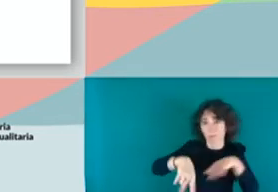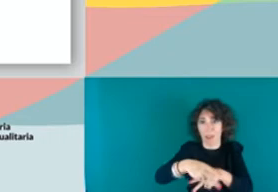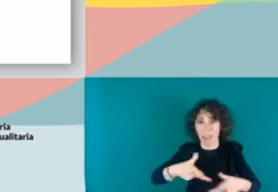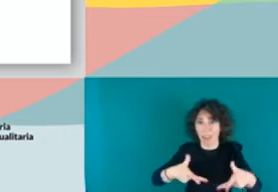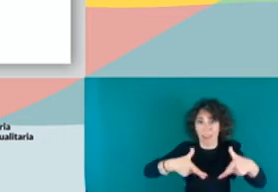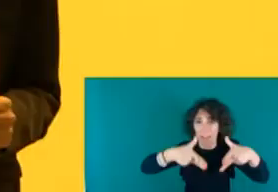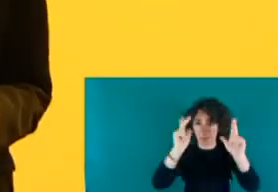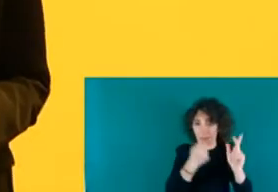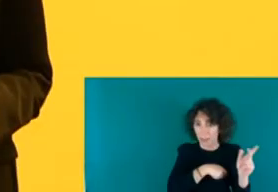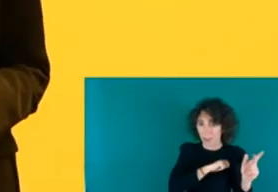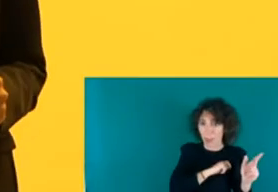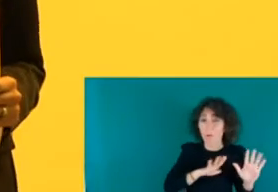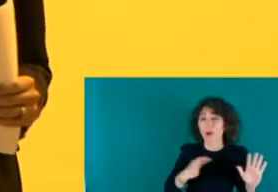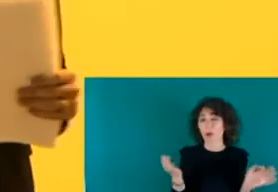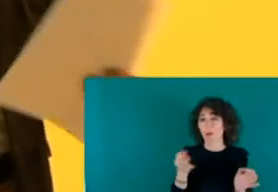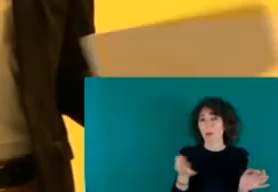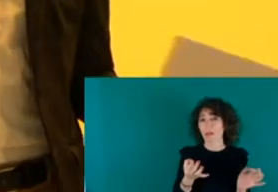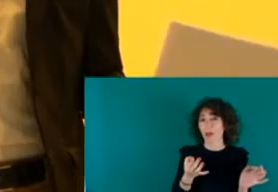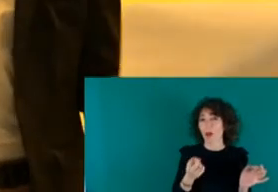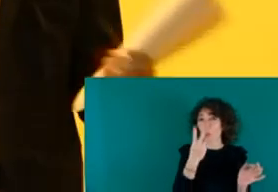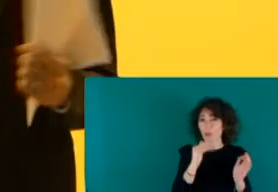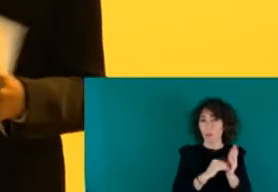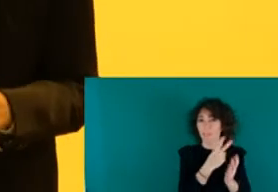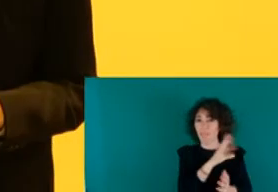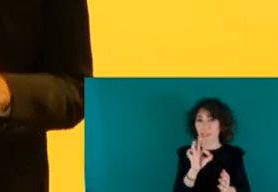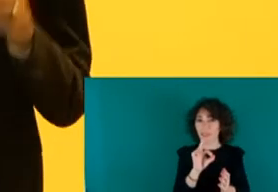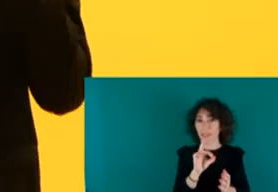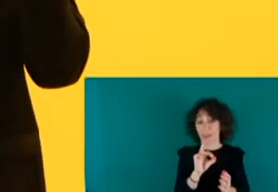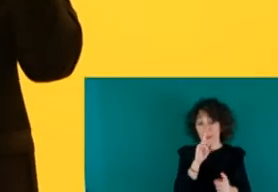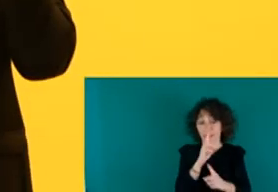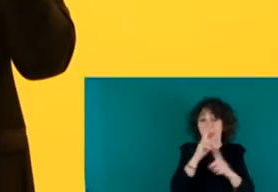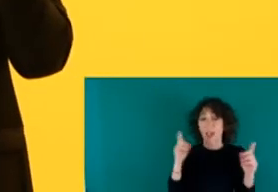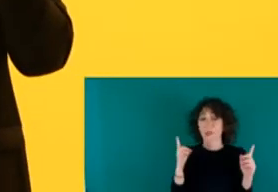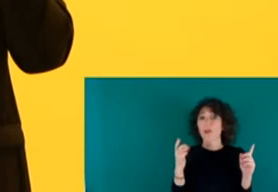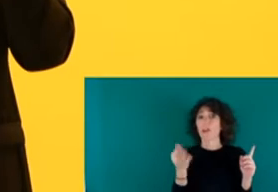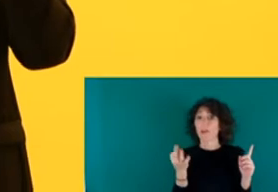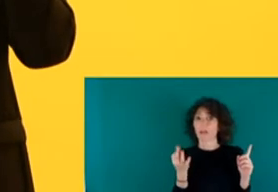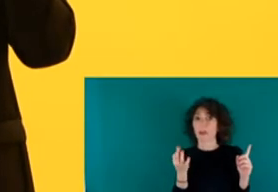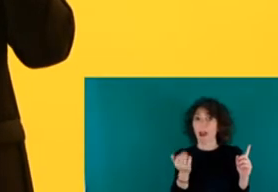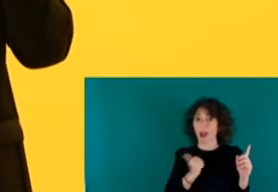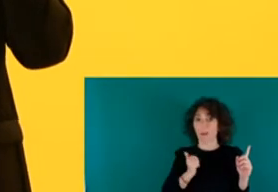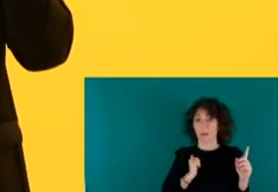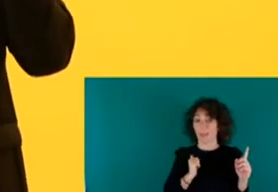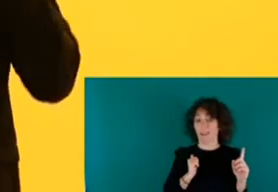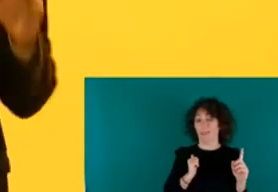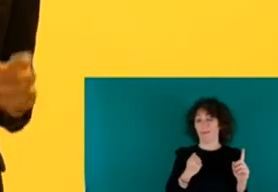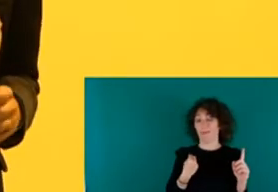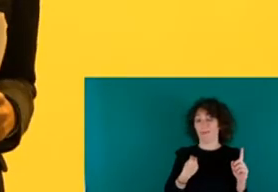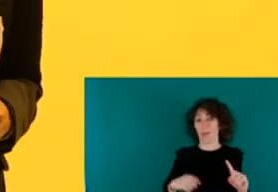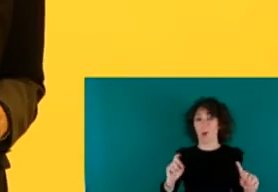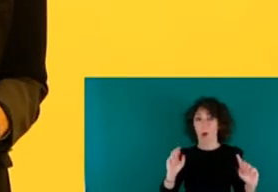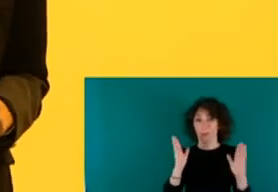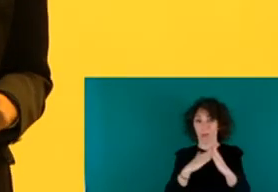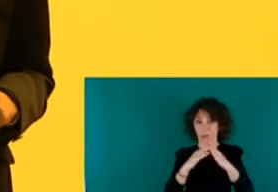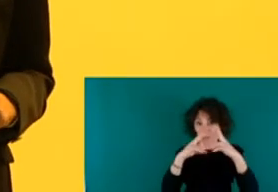¿qué pasó en 2020 y 2021? Pues, que aprovechando el estado de alarma, aprovechando el coronavirus, el gobierno central